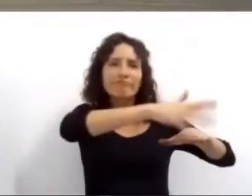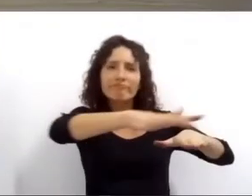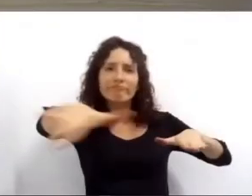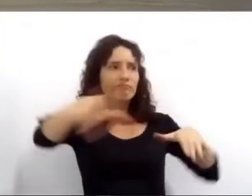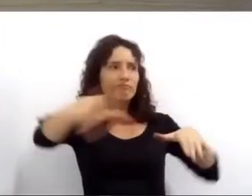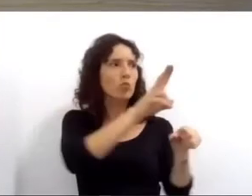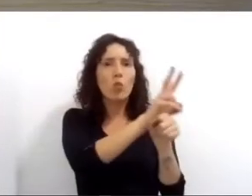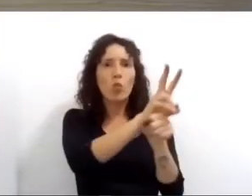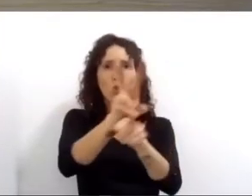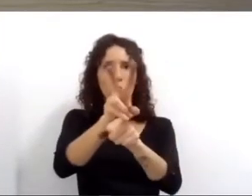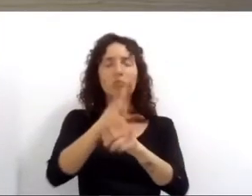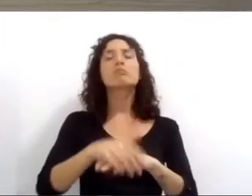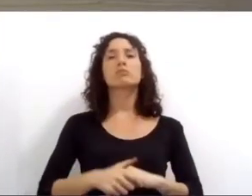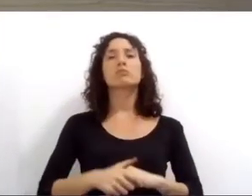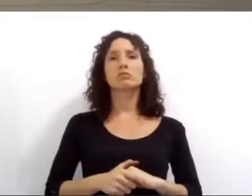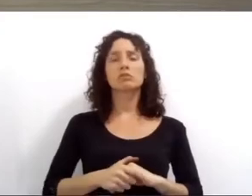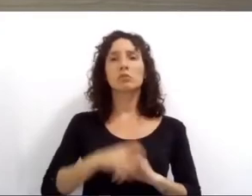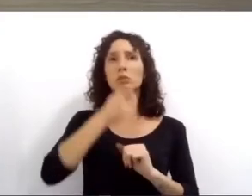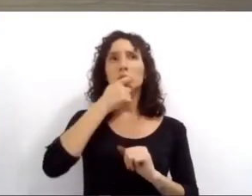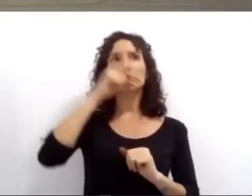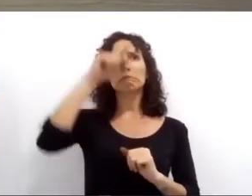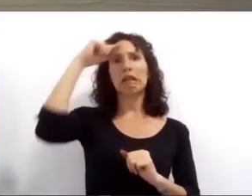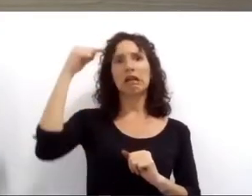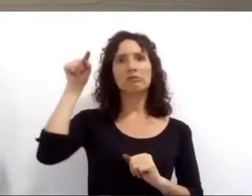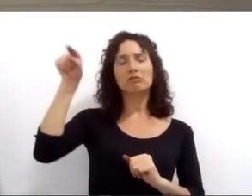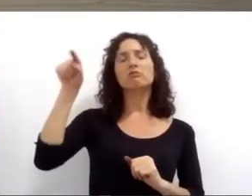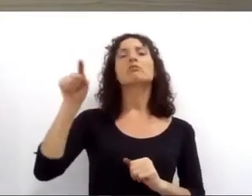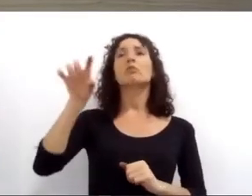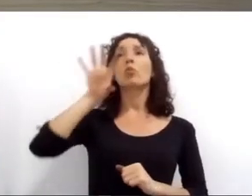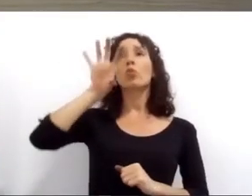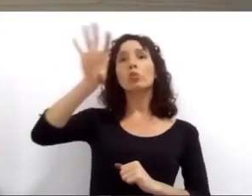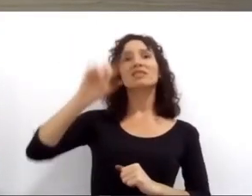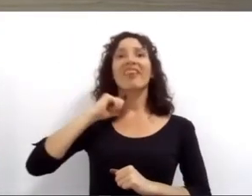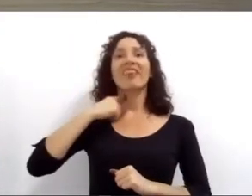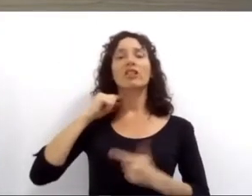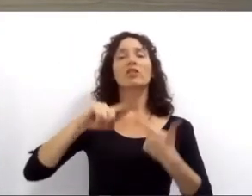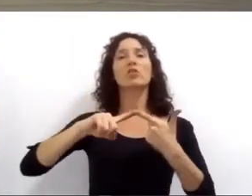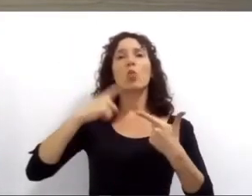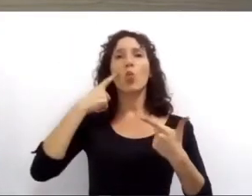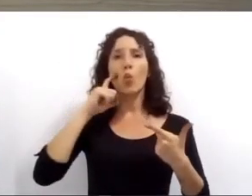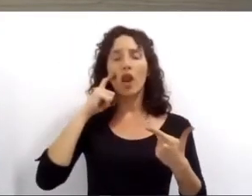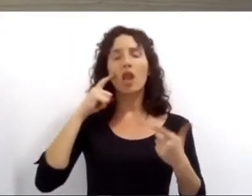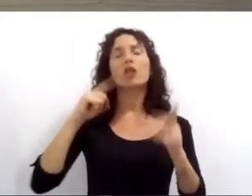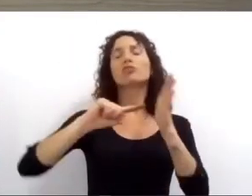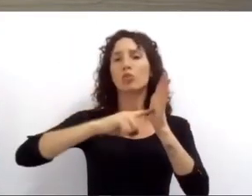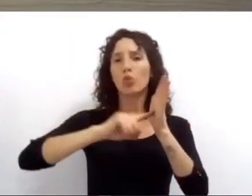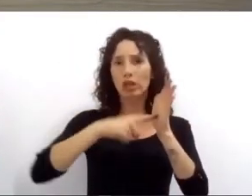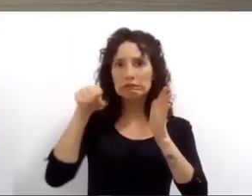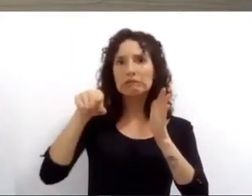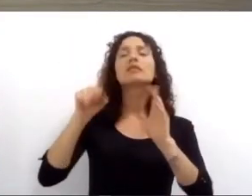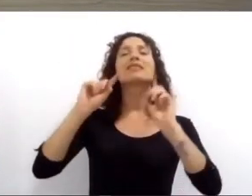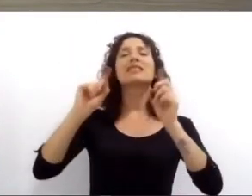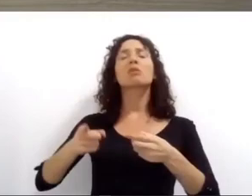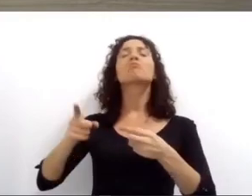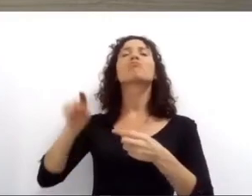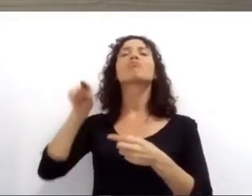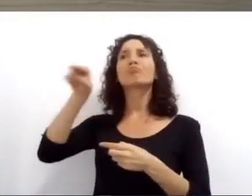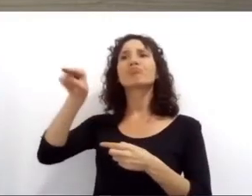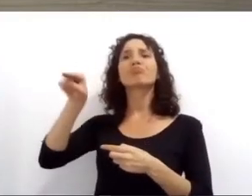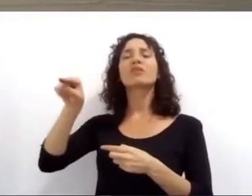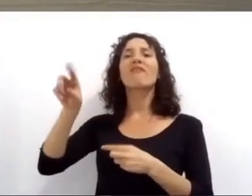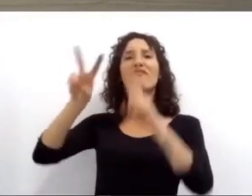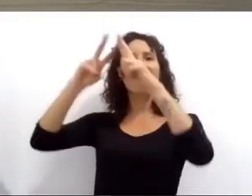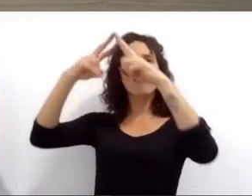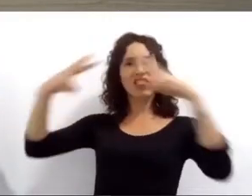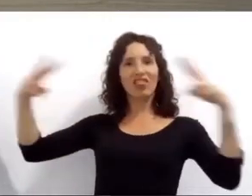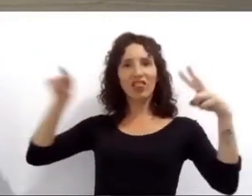desarrollo sostenible de la nación con los gobiernos de nuestra provincia entre ríos y buenos aires además del municipio de victoria pusimos